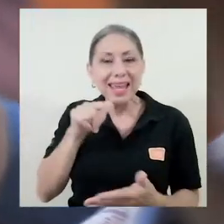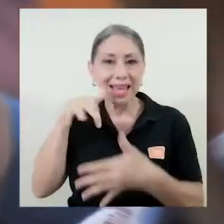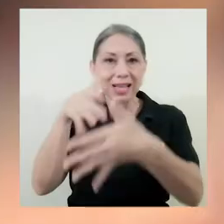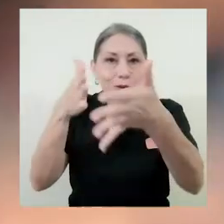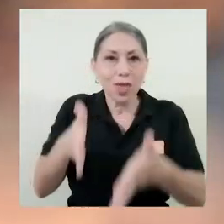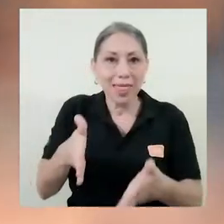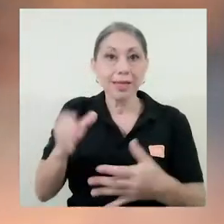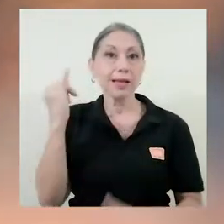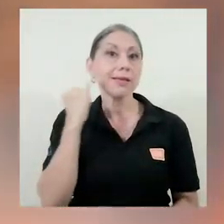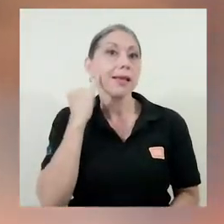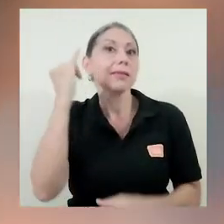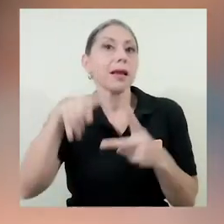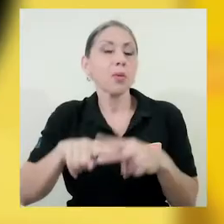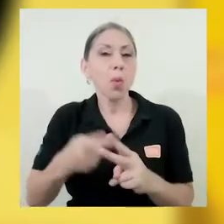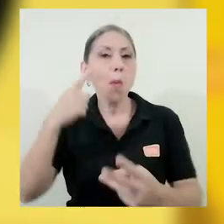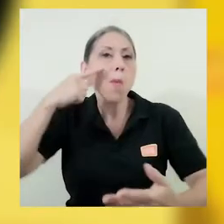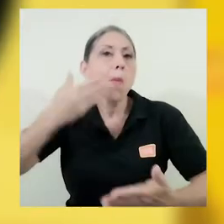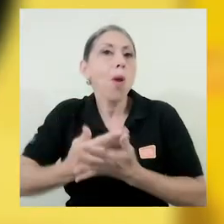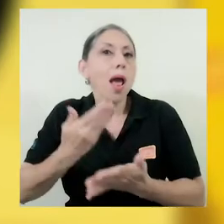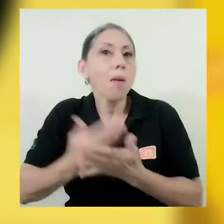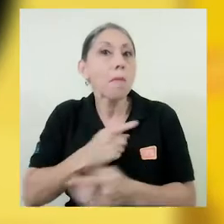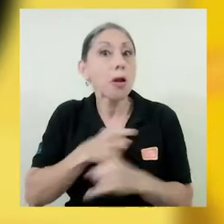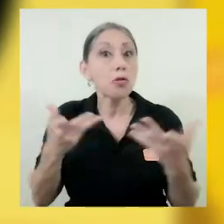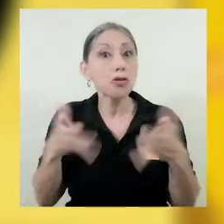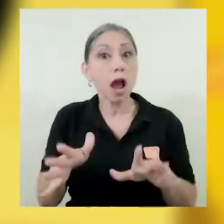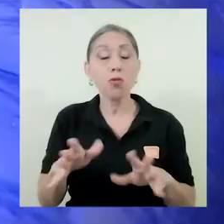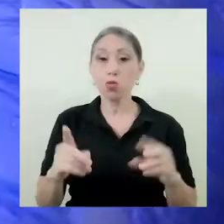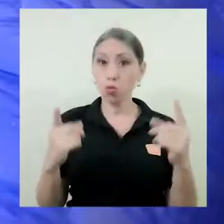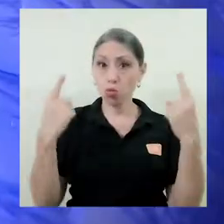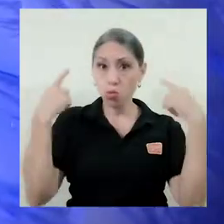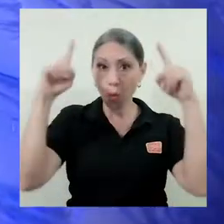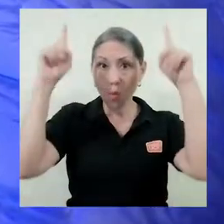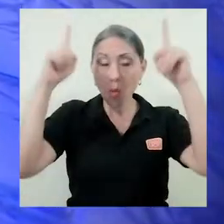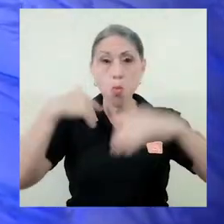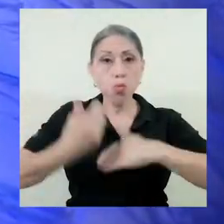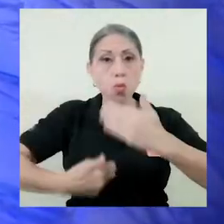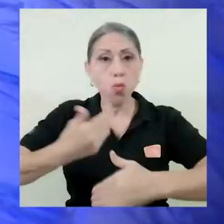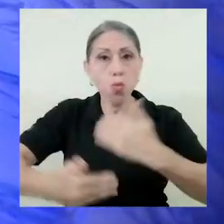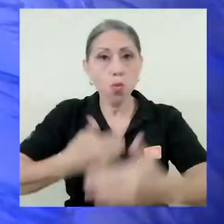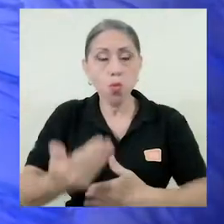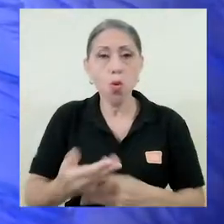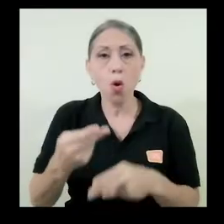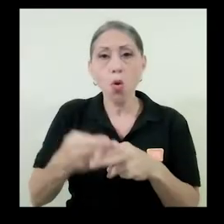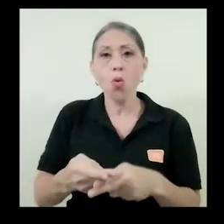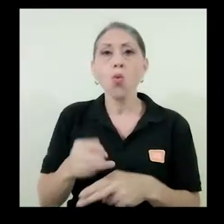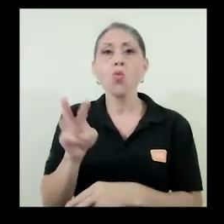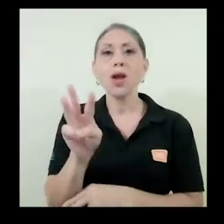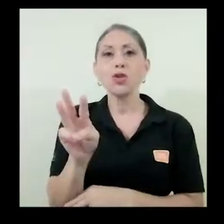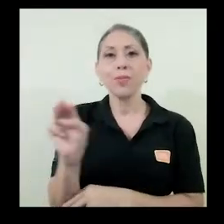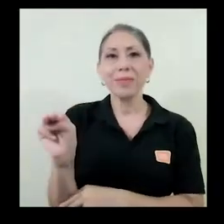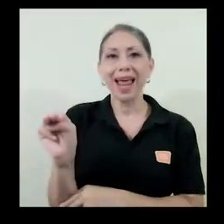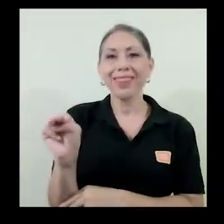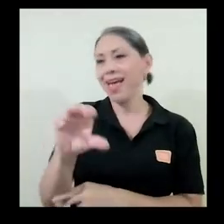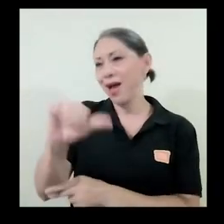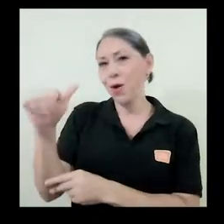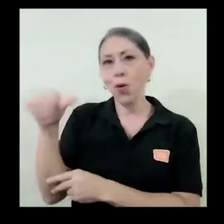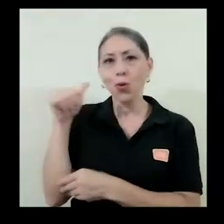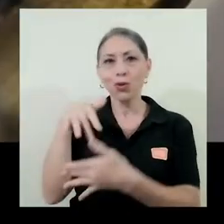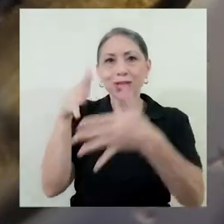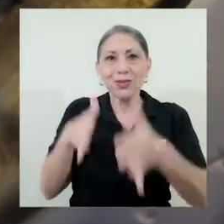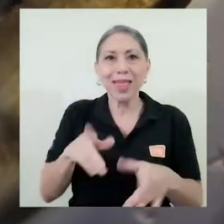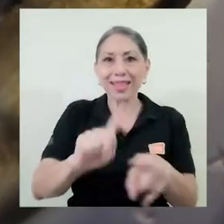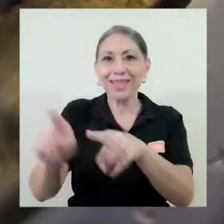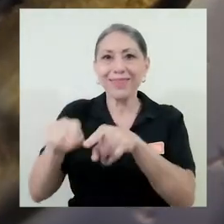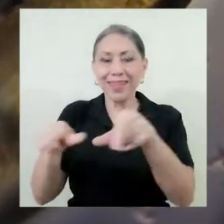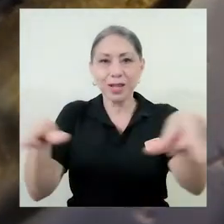aunque la iniciativa empezó como una prueba piloto, ha resultado ser un éxito. Wyoming Miranda y otros estudiantes de